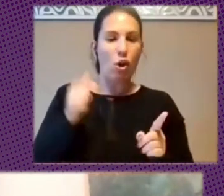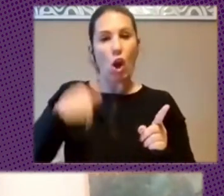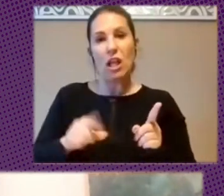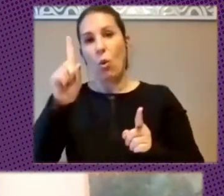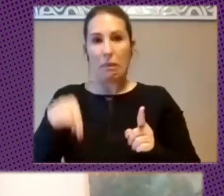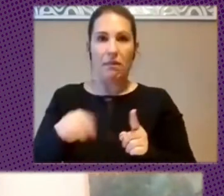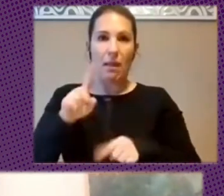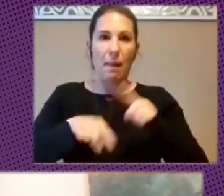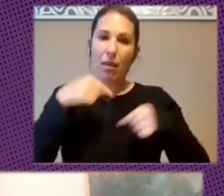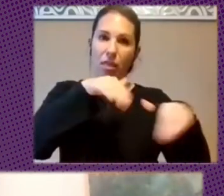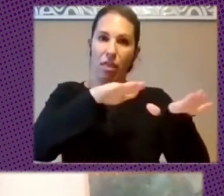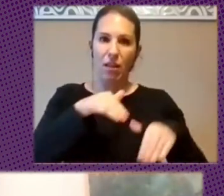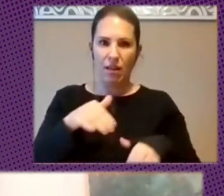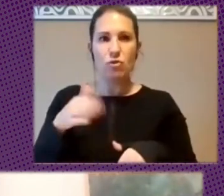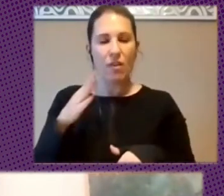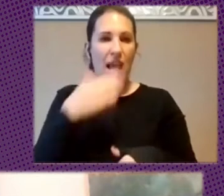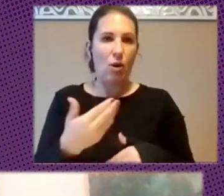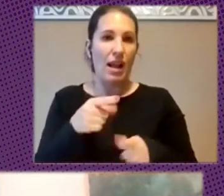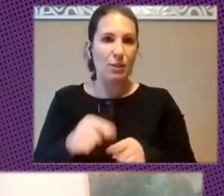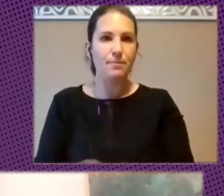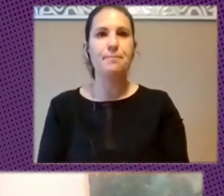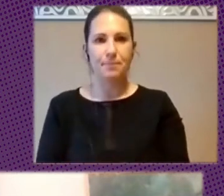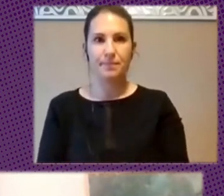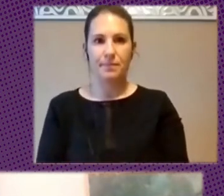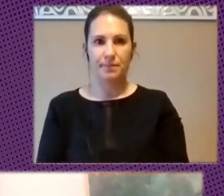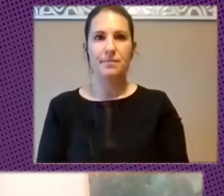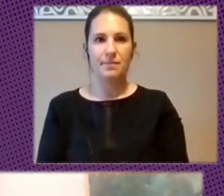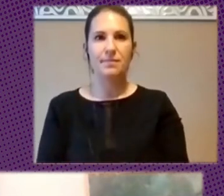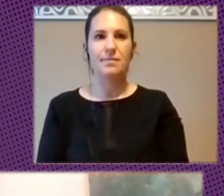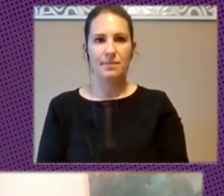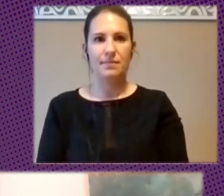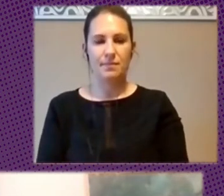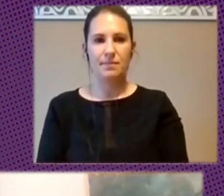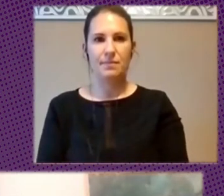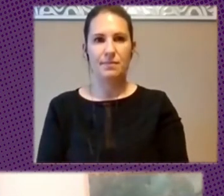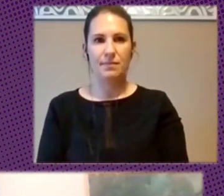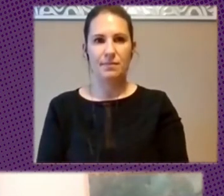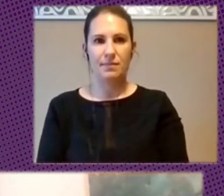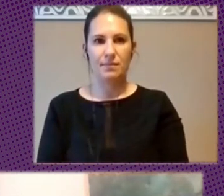Y Bueno Pues En Esas Estamos No No sé Si Ulises Quiere Hacer Alguna Pregunta A Renata